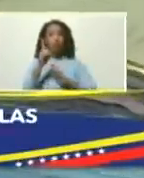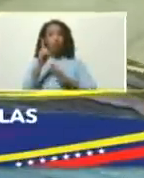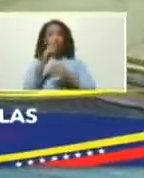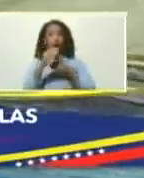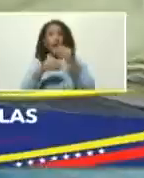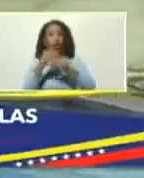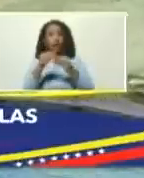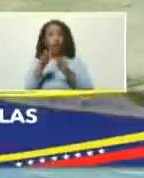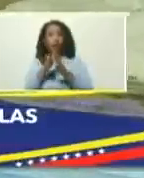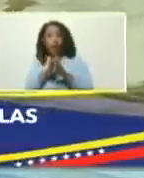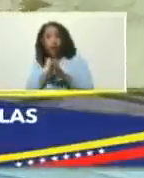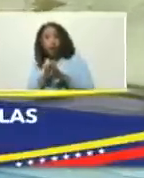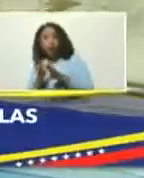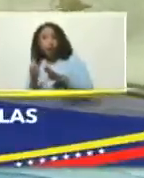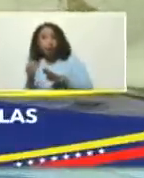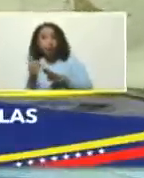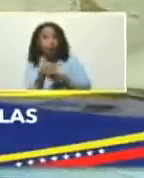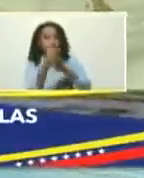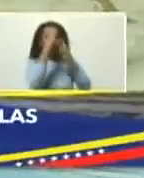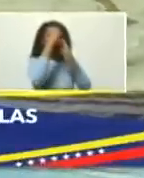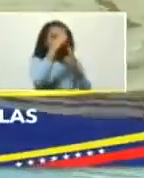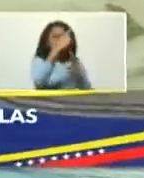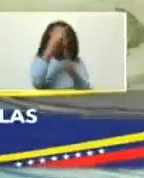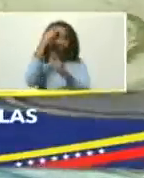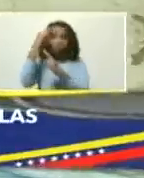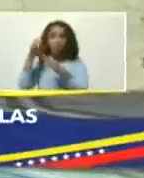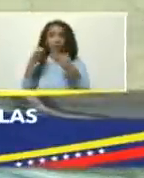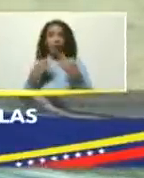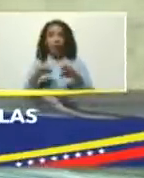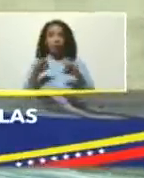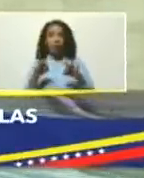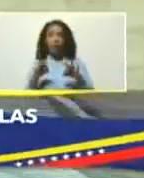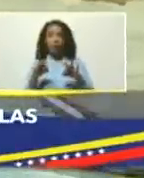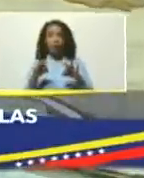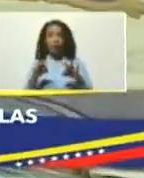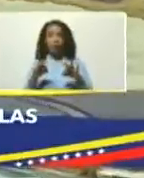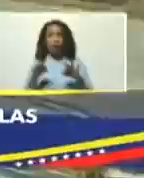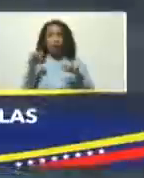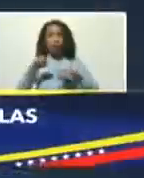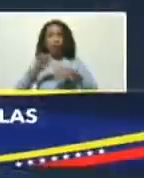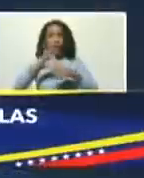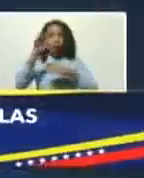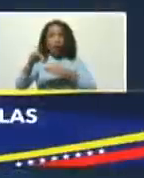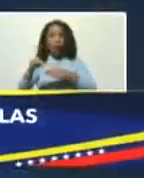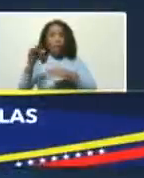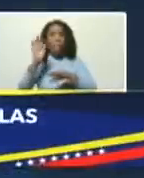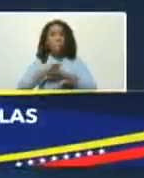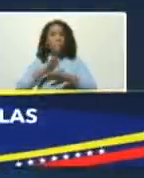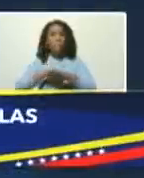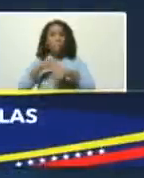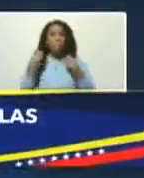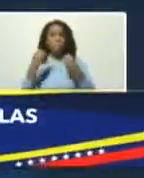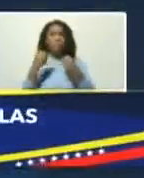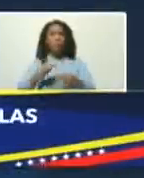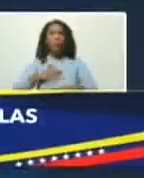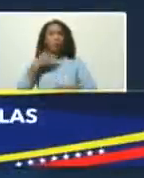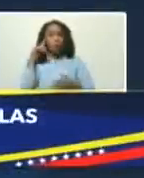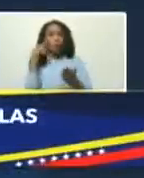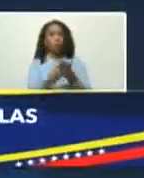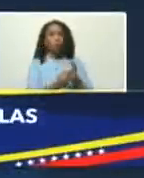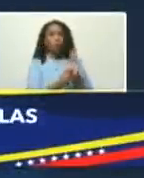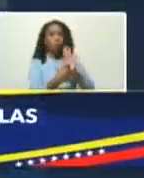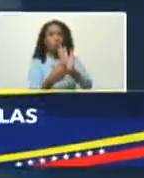borde de la isla precisamente respetando lo que es la fauna y la flora de esta isla precisamente para poder también mostrar